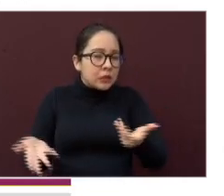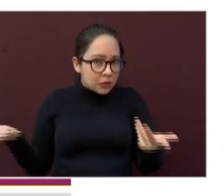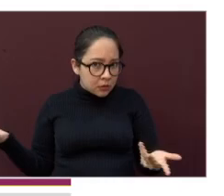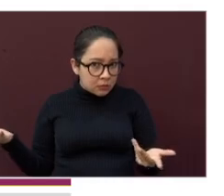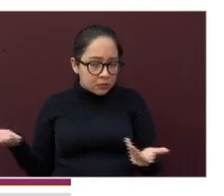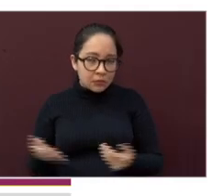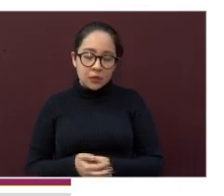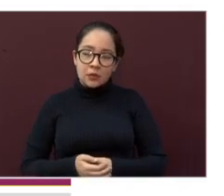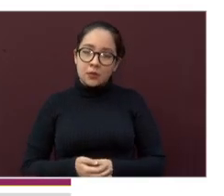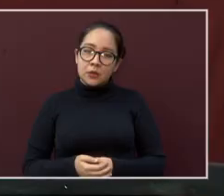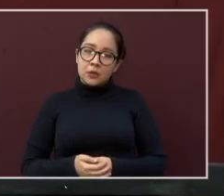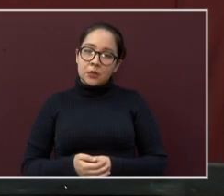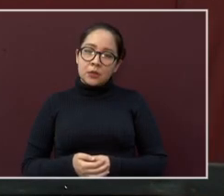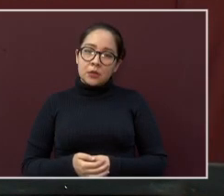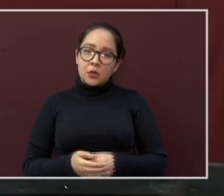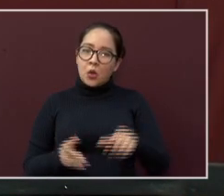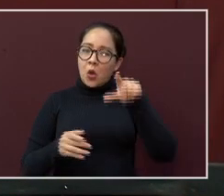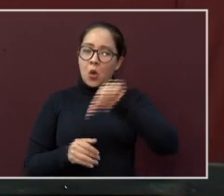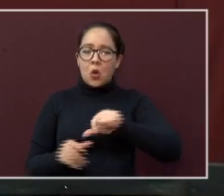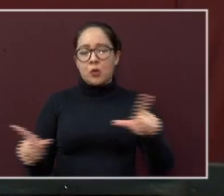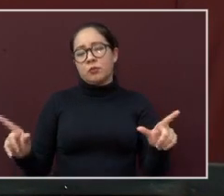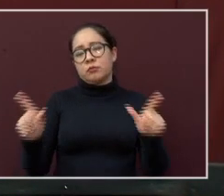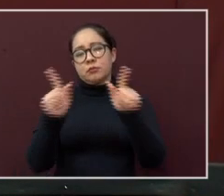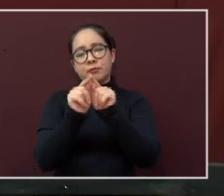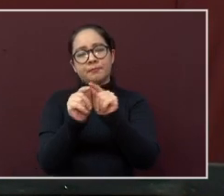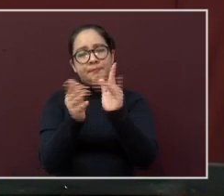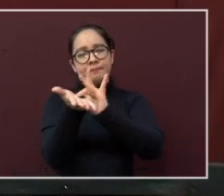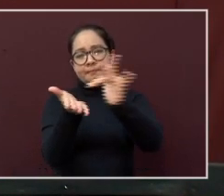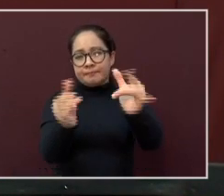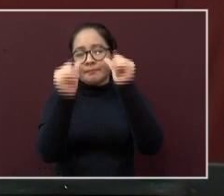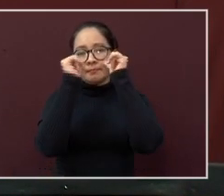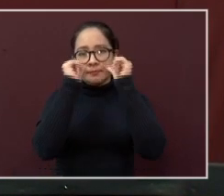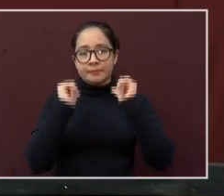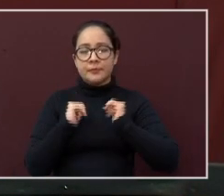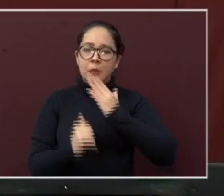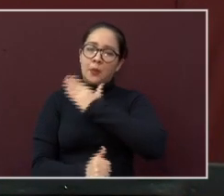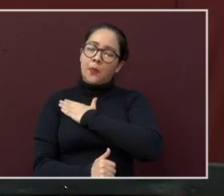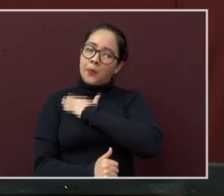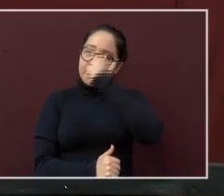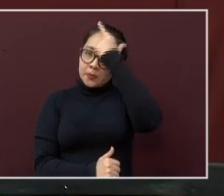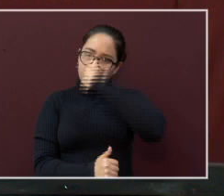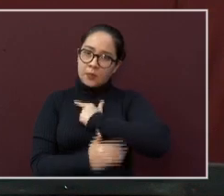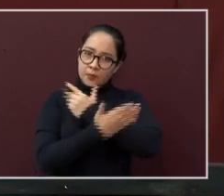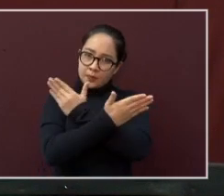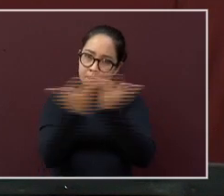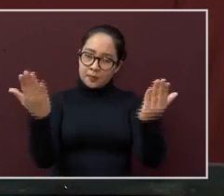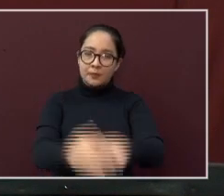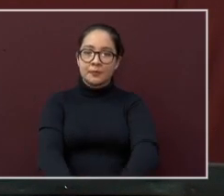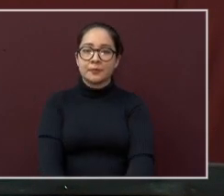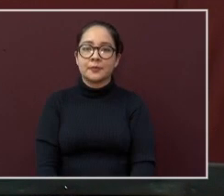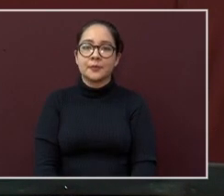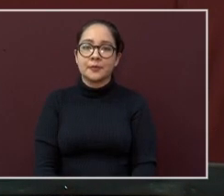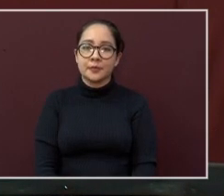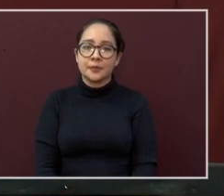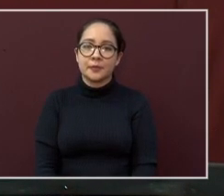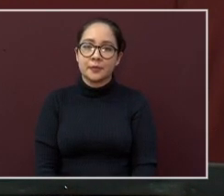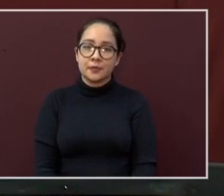Por hoy es todo. Gracias por su atención y que pasen ustedes muy, pero muy buenas noches.